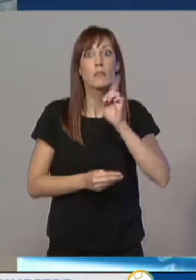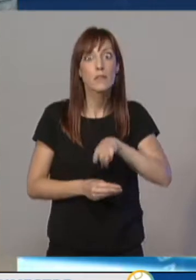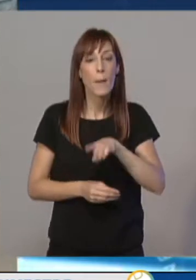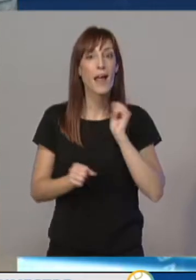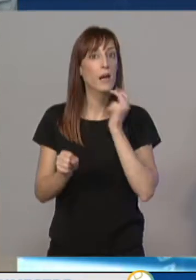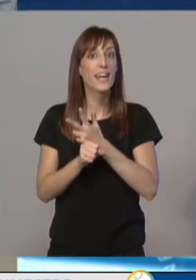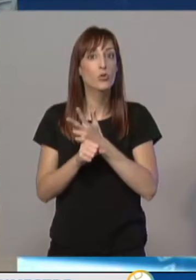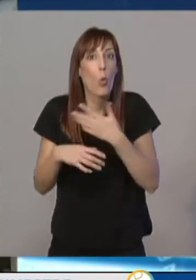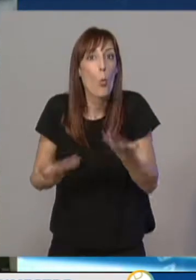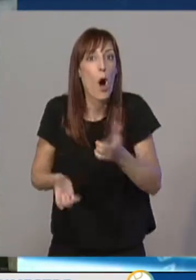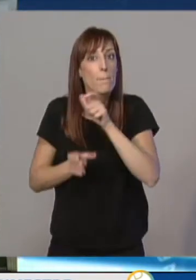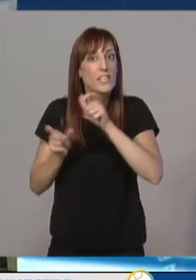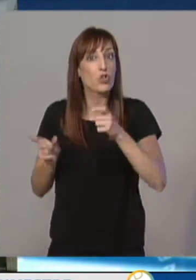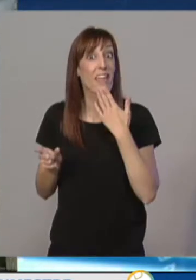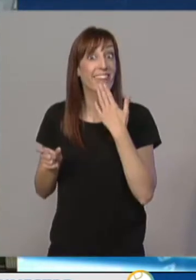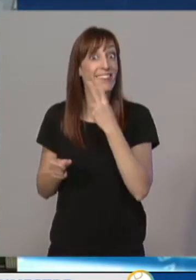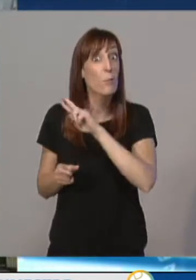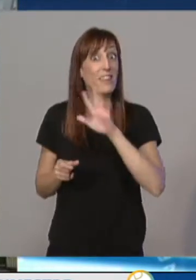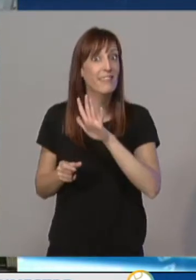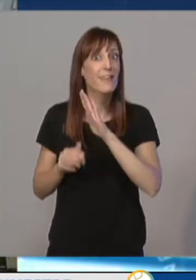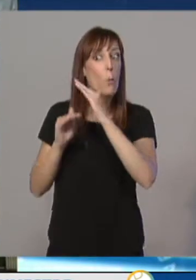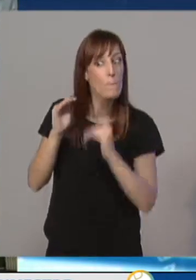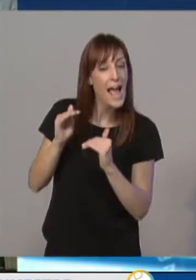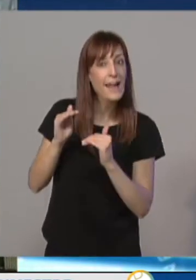25 años... ...cuya tasa de paro llega al 28%.